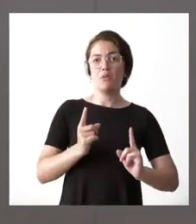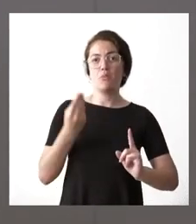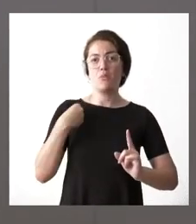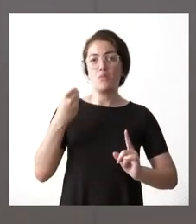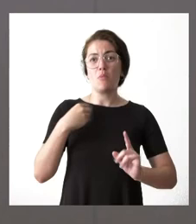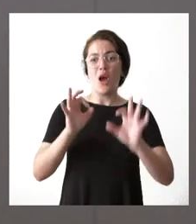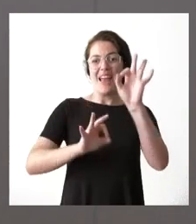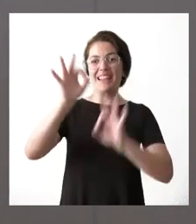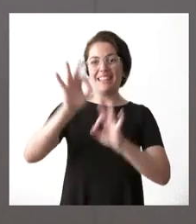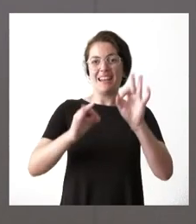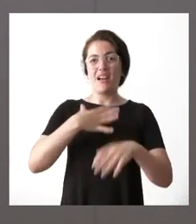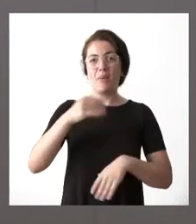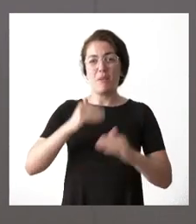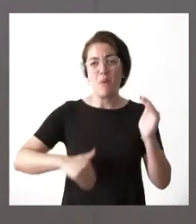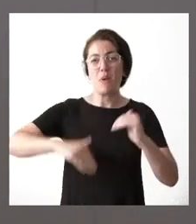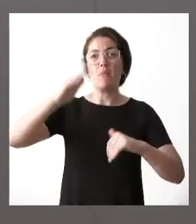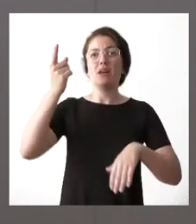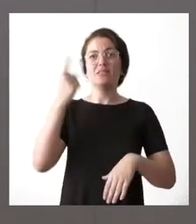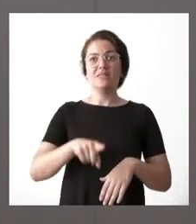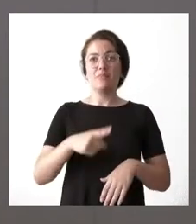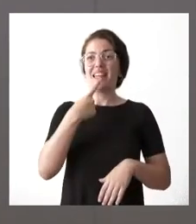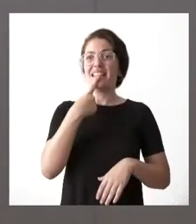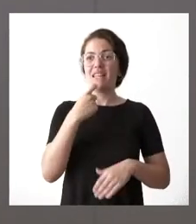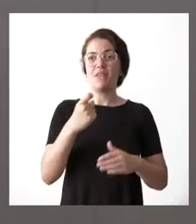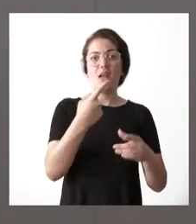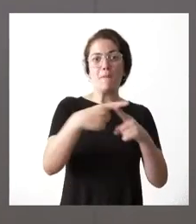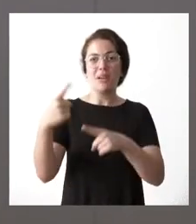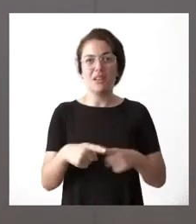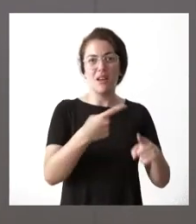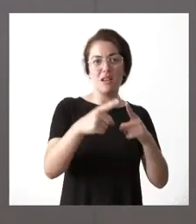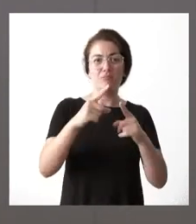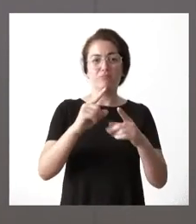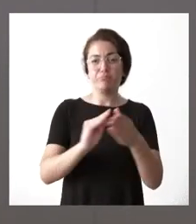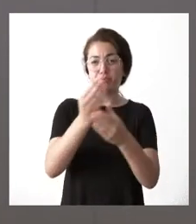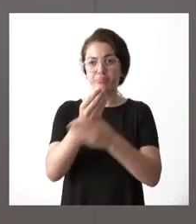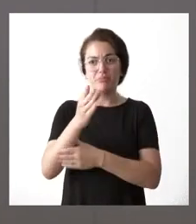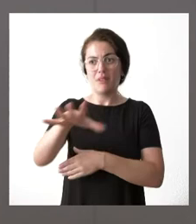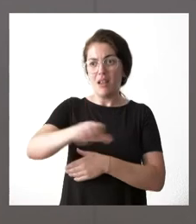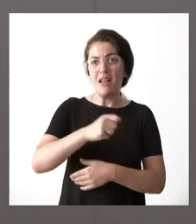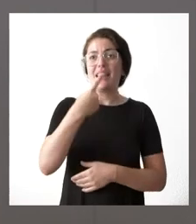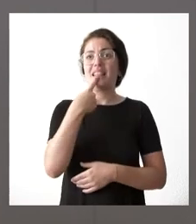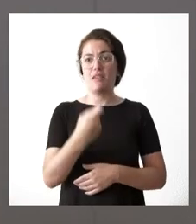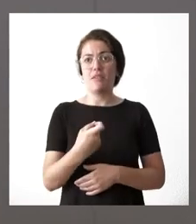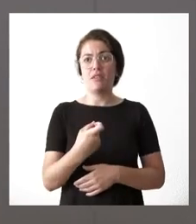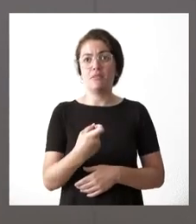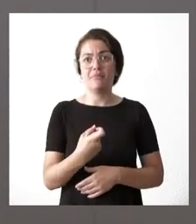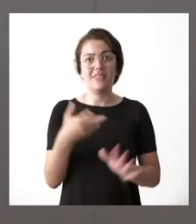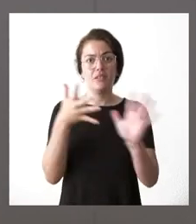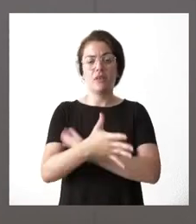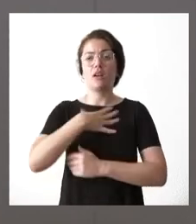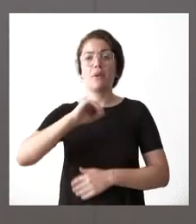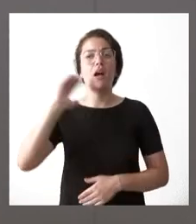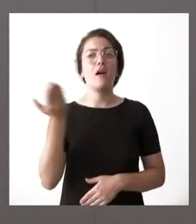de interés la dificultad de acceso a algunas materias primas y algunos semicomponentes de la cadena industrial en nuestra comunidad autónoma son elementos perjudiciales